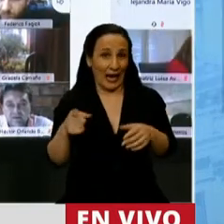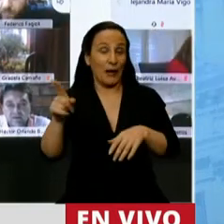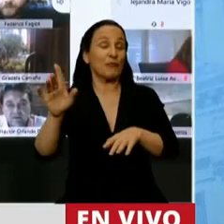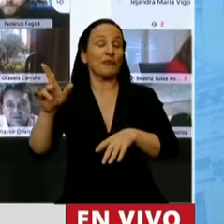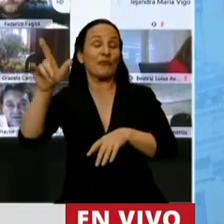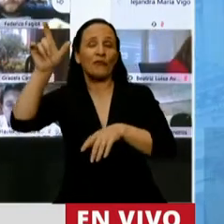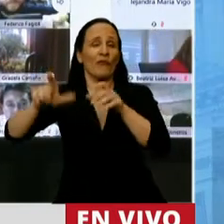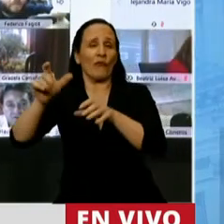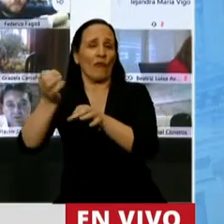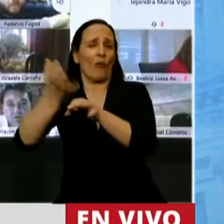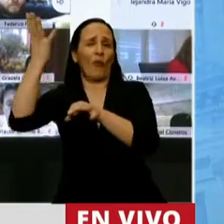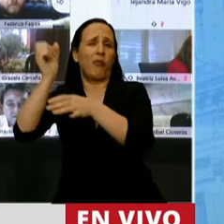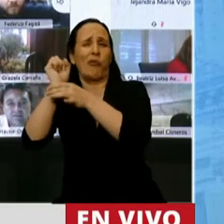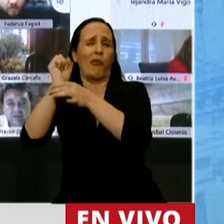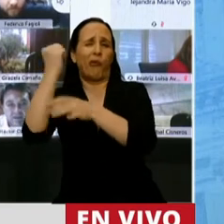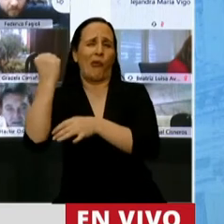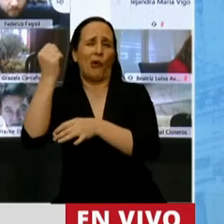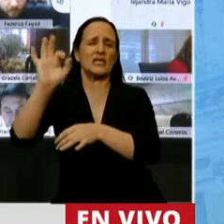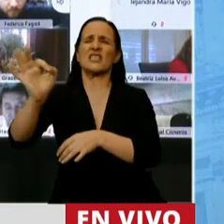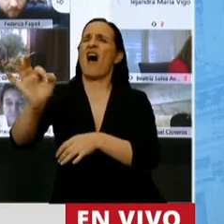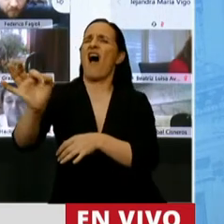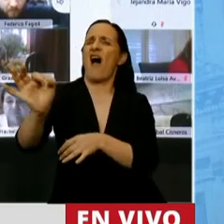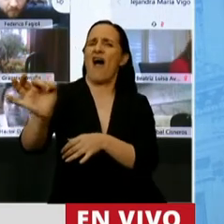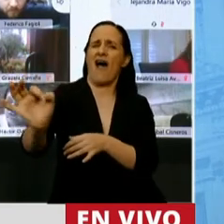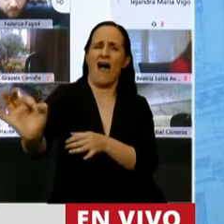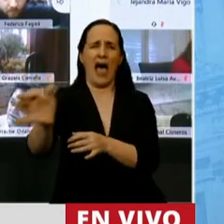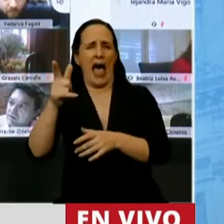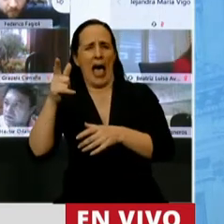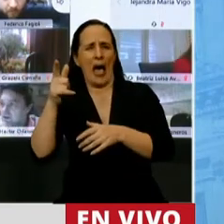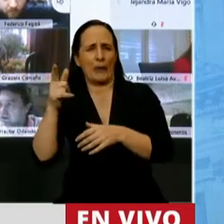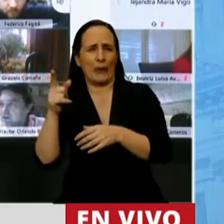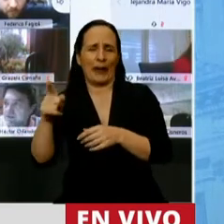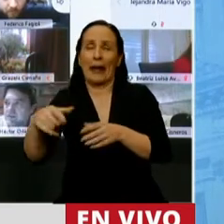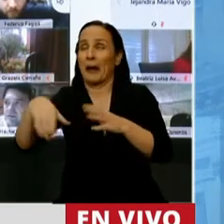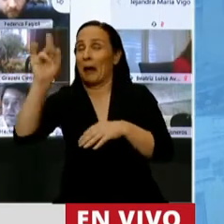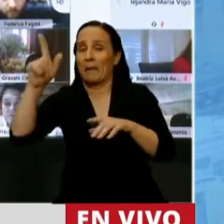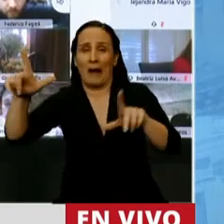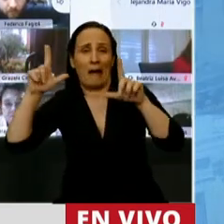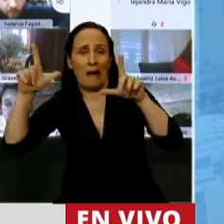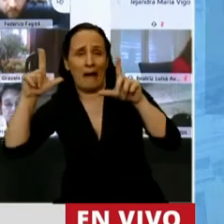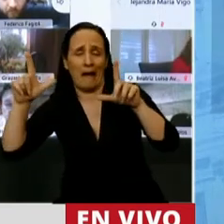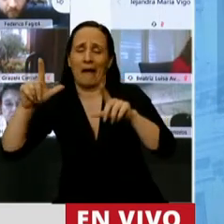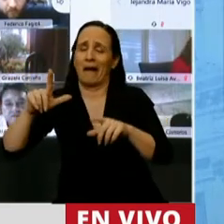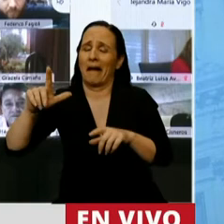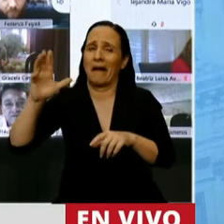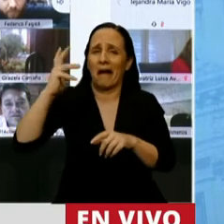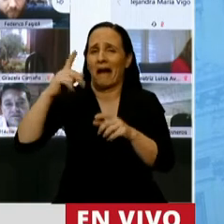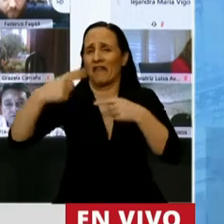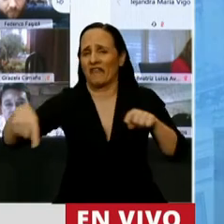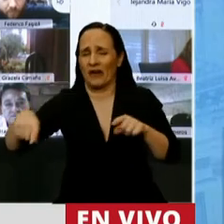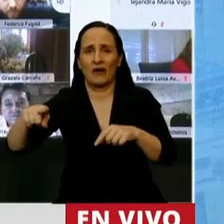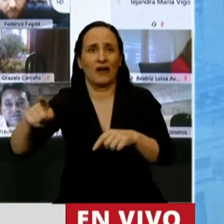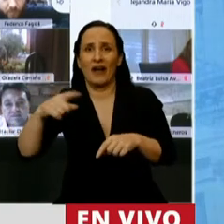gurúes que tienen amplio centimetraje o minutos o segundos en los medios de comunicación?